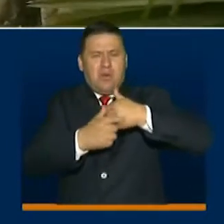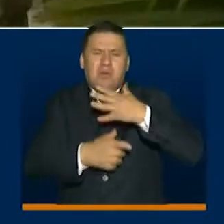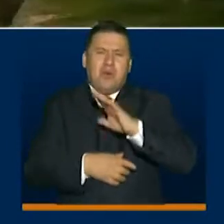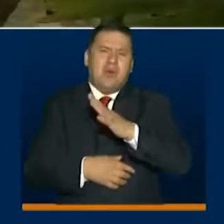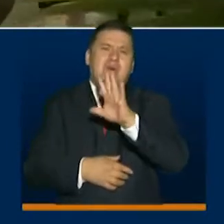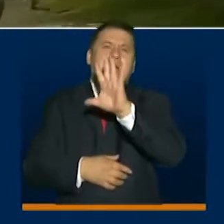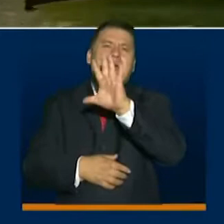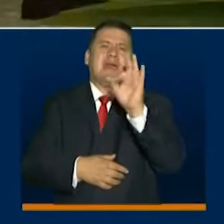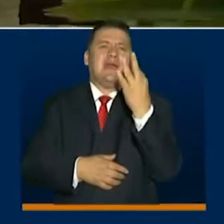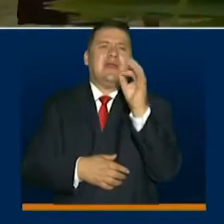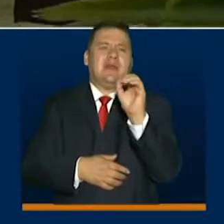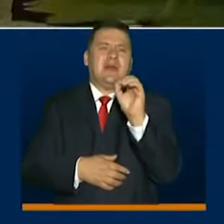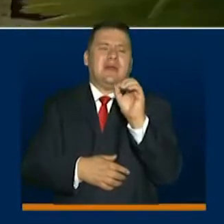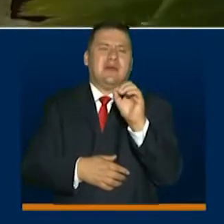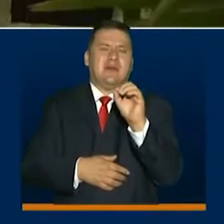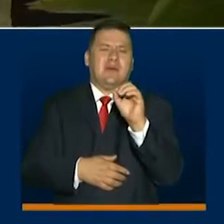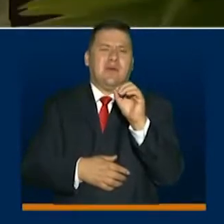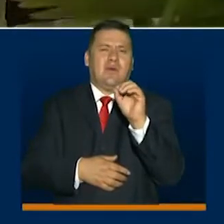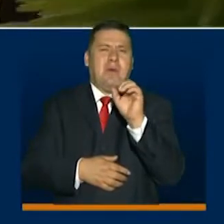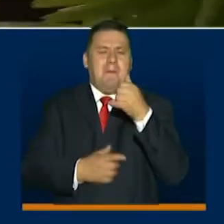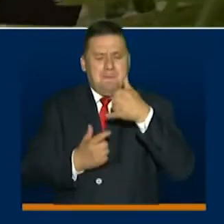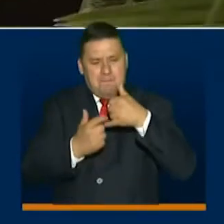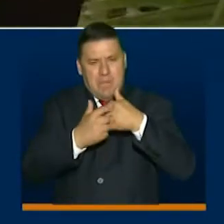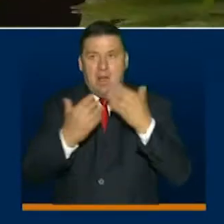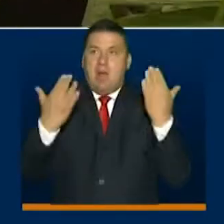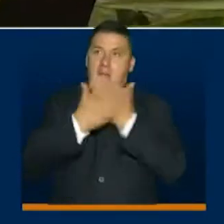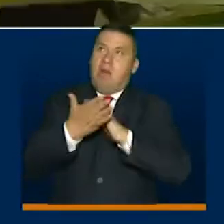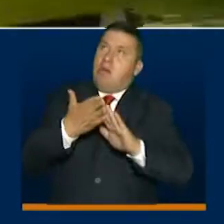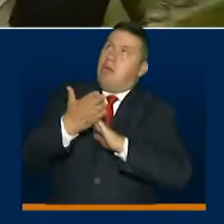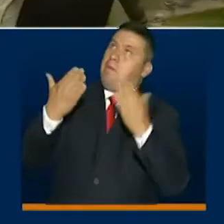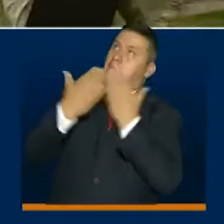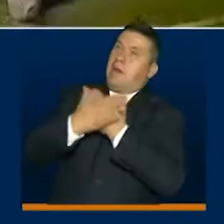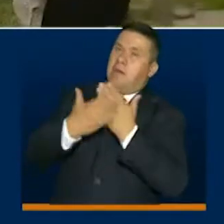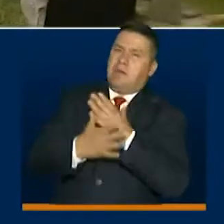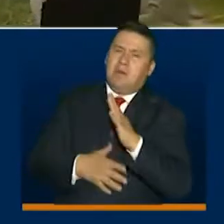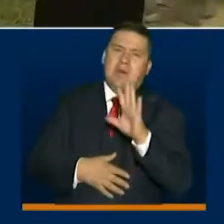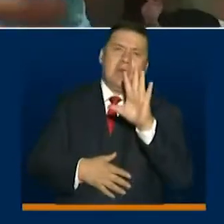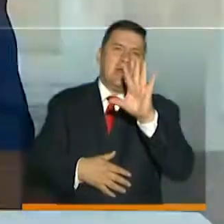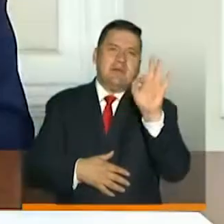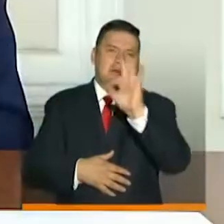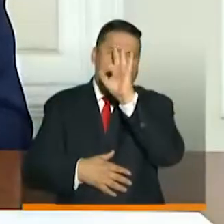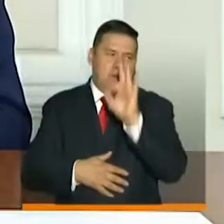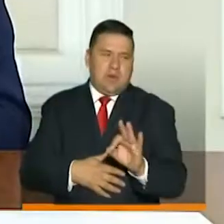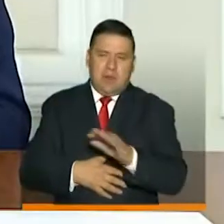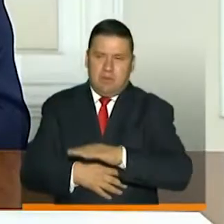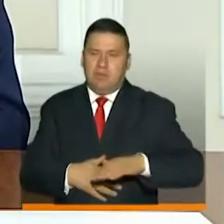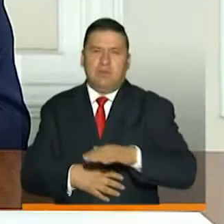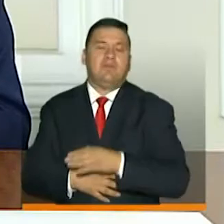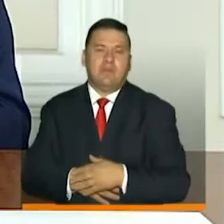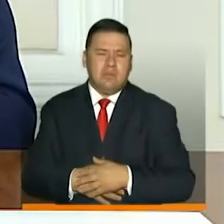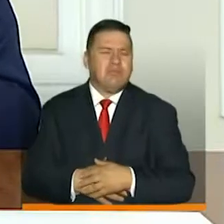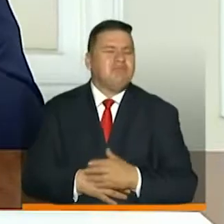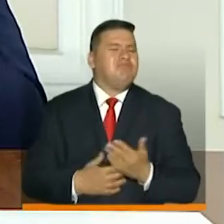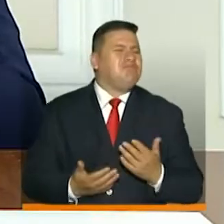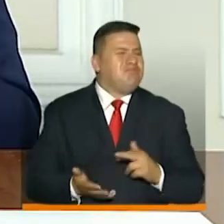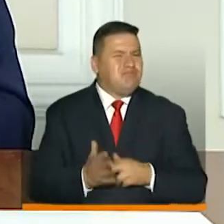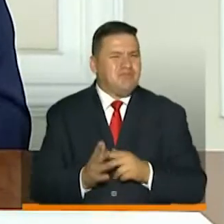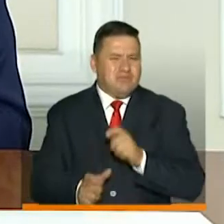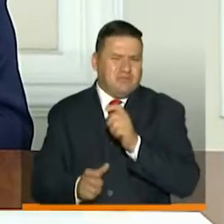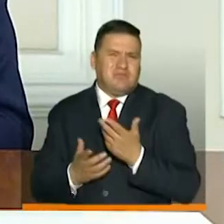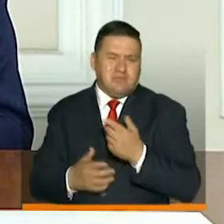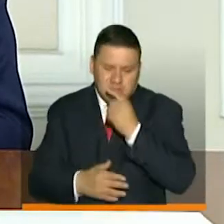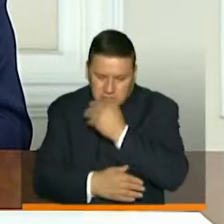más de 530 en todo el país, hemos hecho renovación ya alrededor del 50 por ciento. Y se trata de